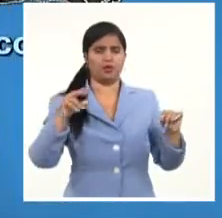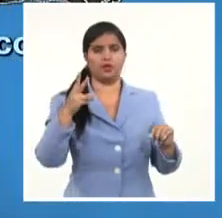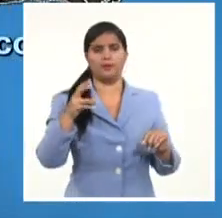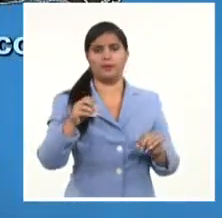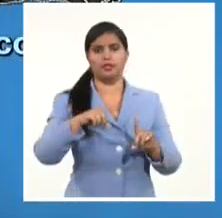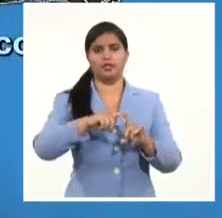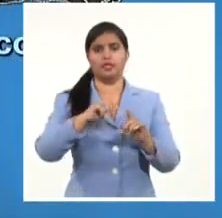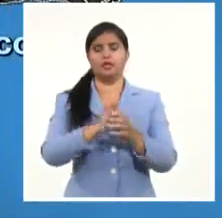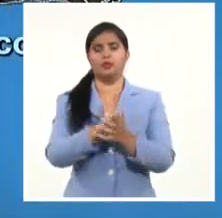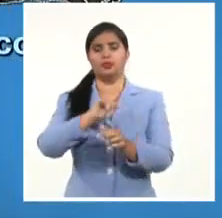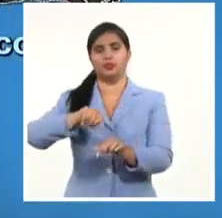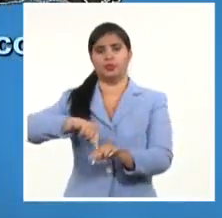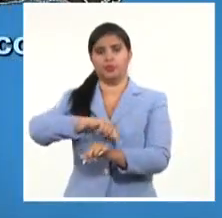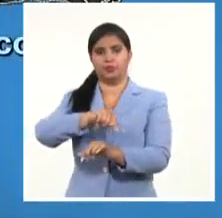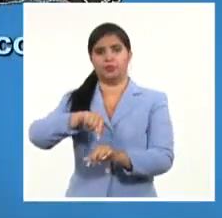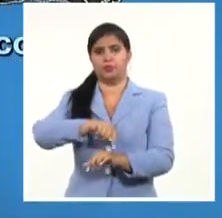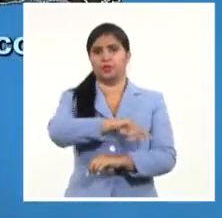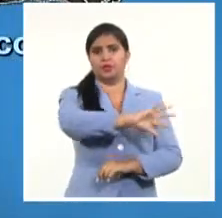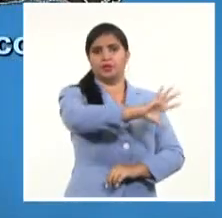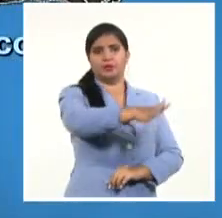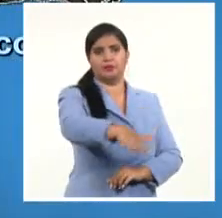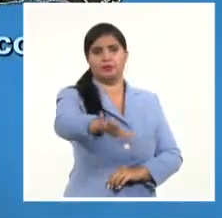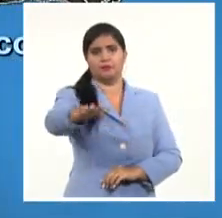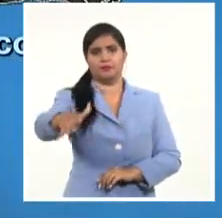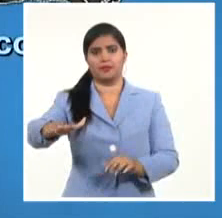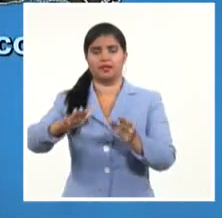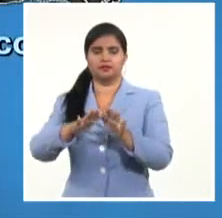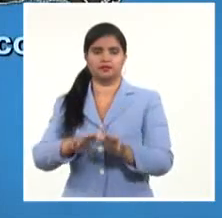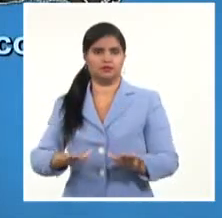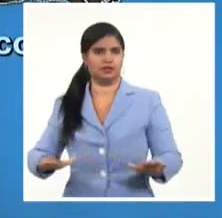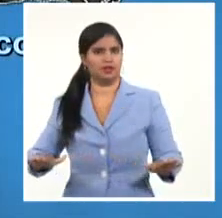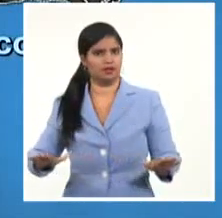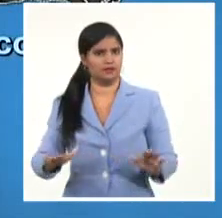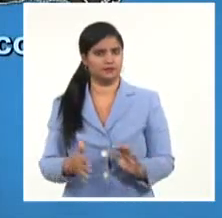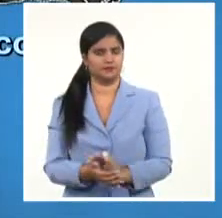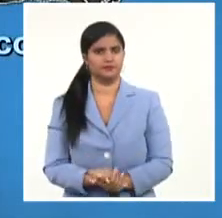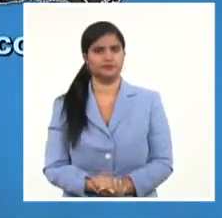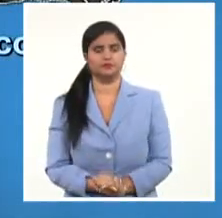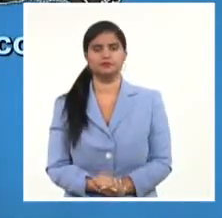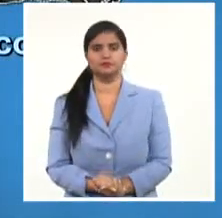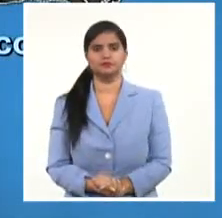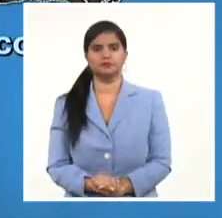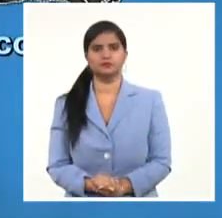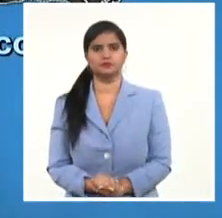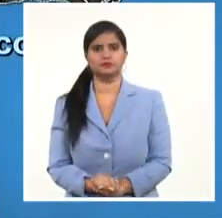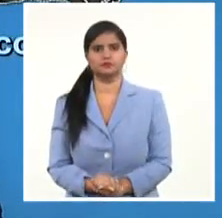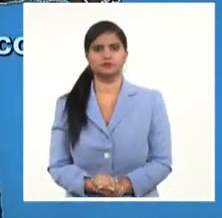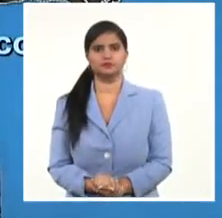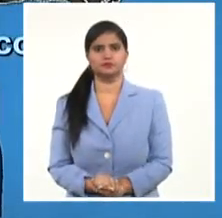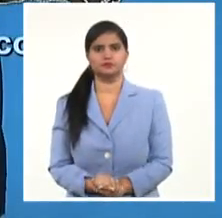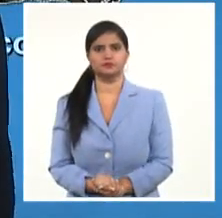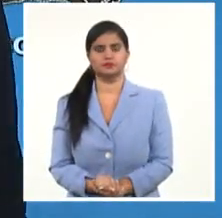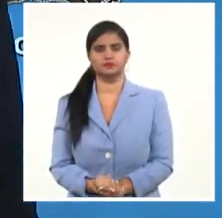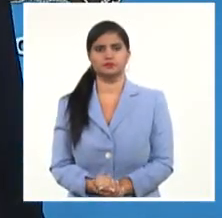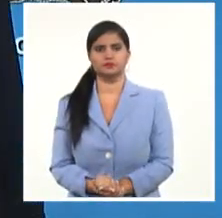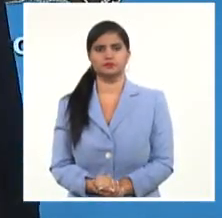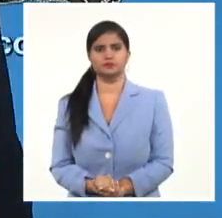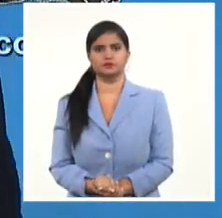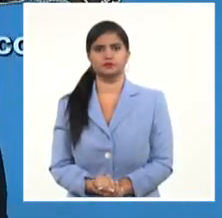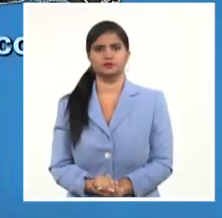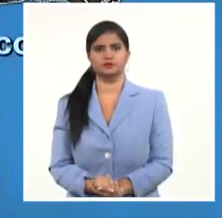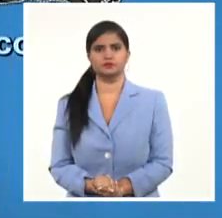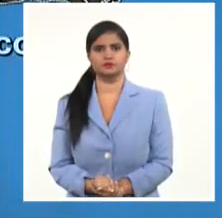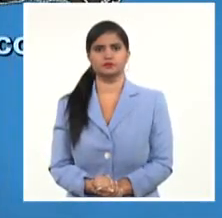kilómetros por hora. Habrá poco leaje en ambas costas de la región oriental, así como en la costa norte del occidente, mientras que en el resto de las costas